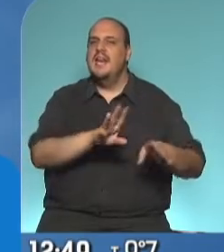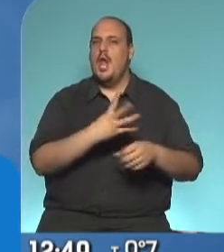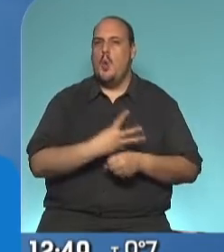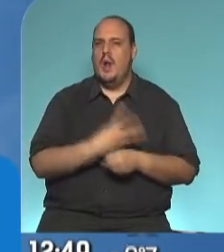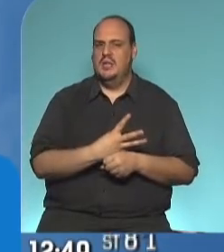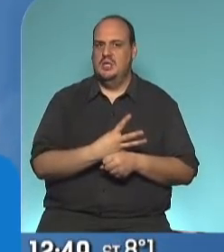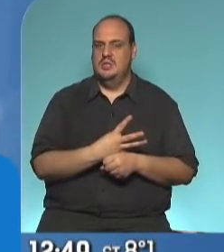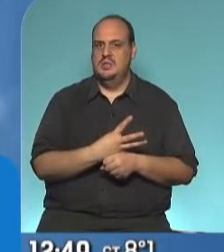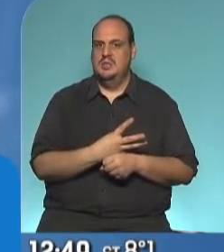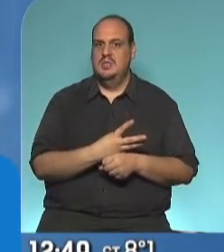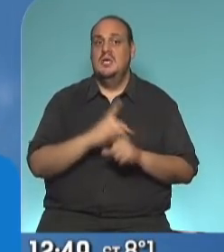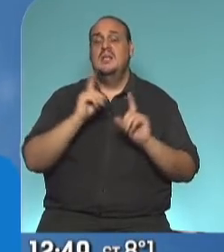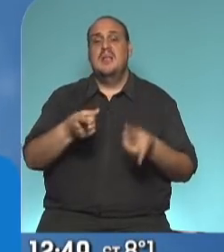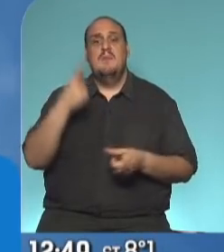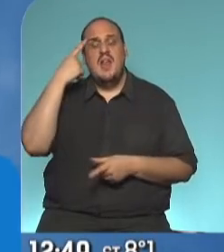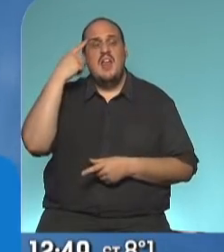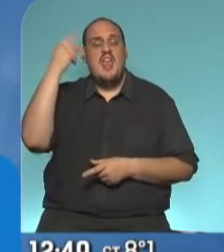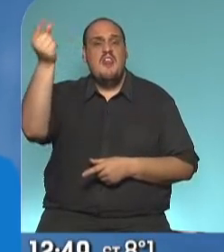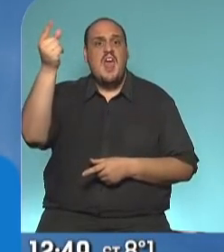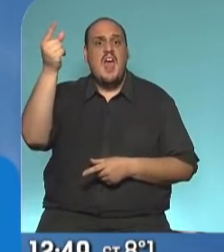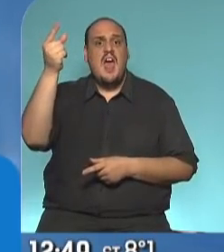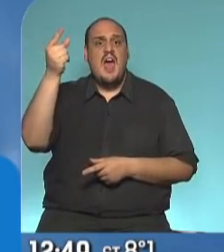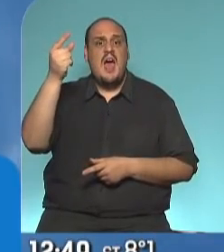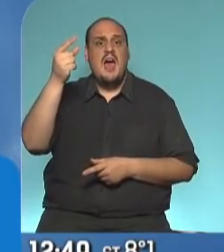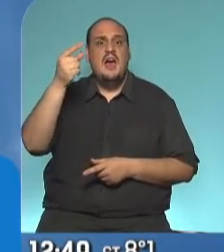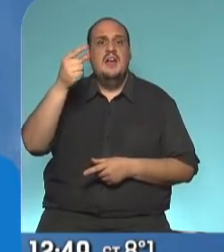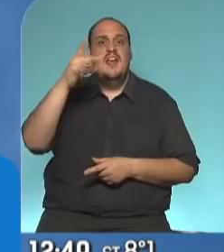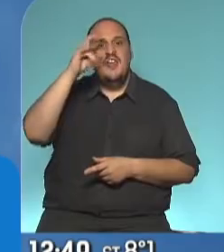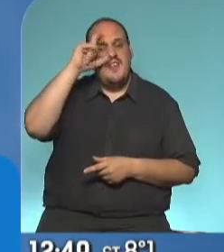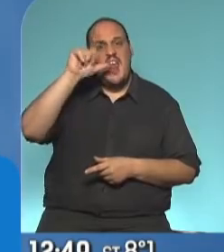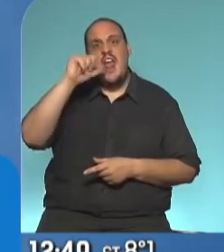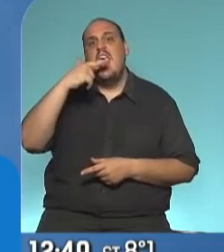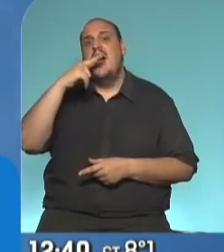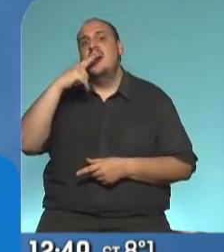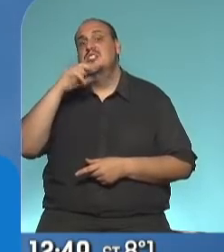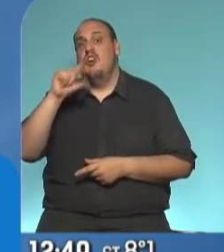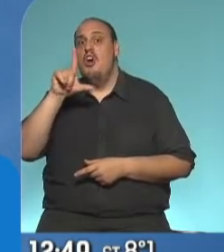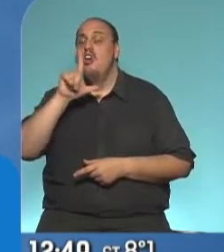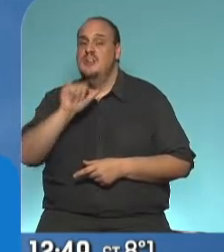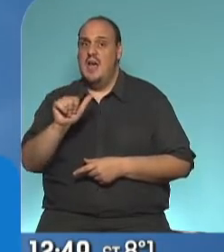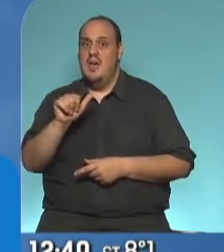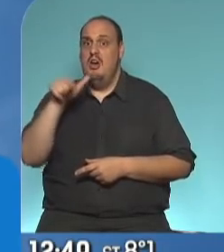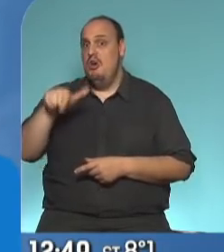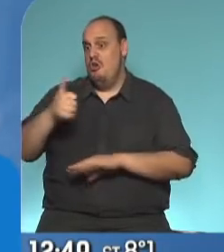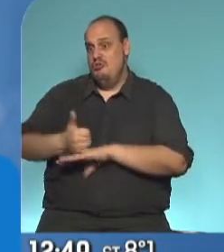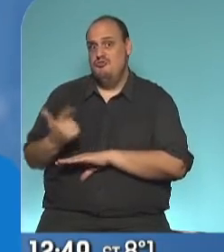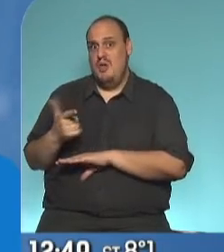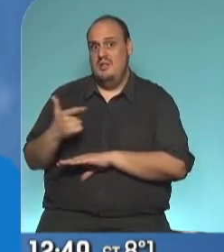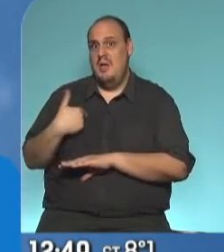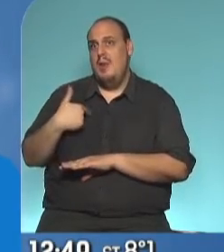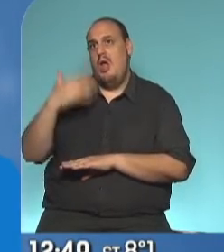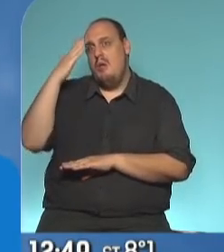Y fue una idea de nuestro querido José Manuel de la Sota, que hoy ya no está con nosotros, pero está siempre presente.